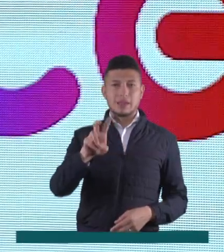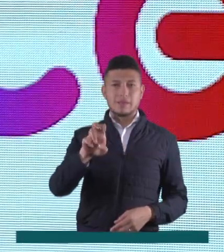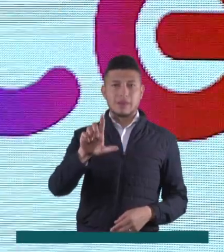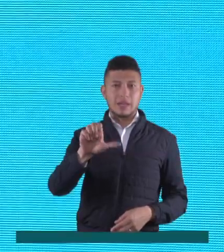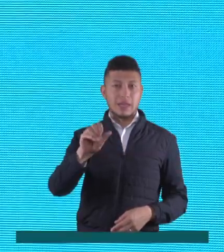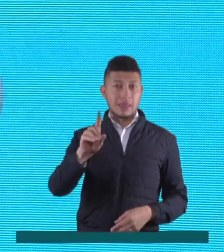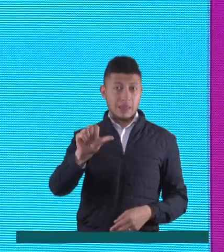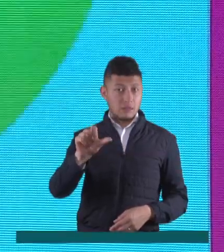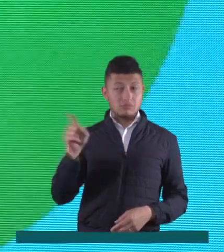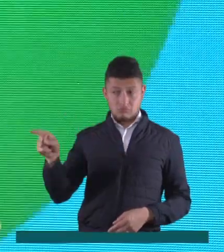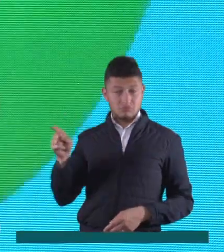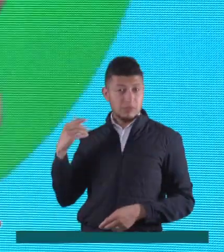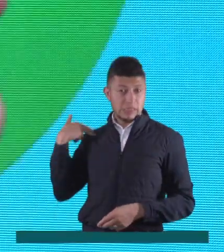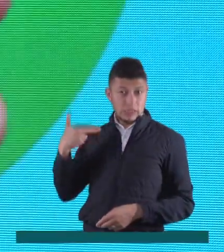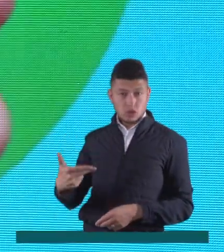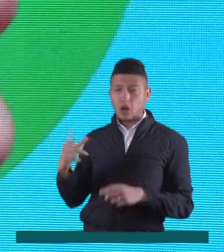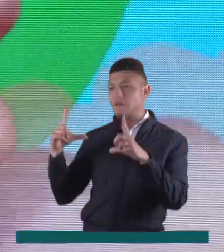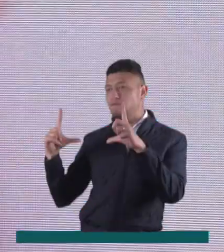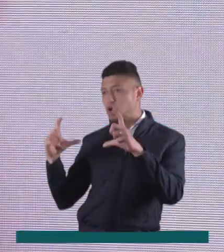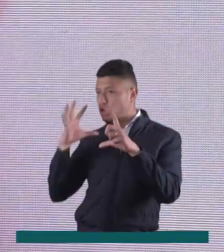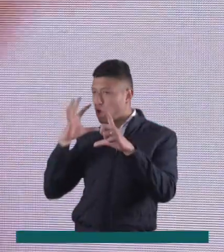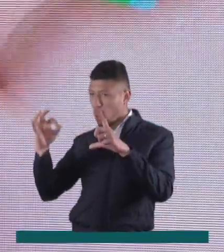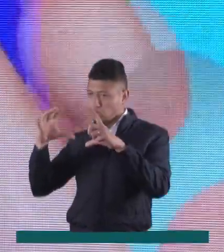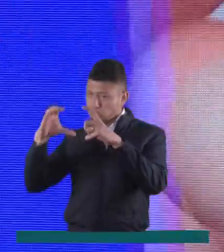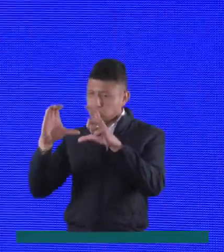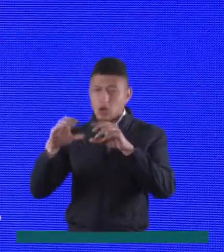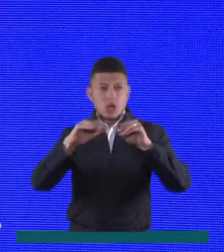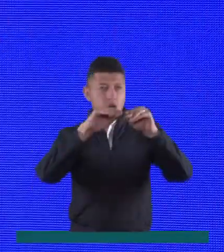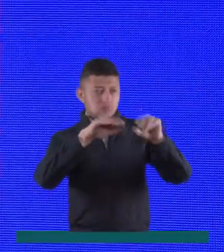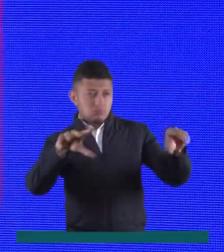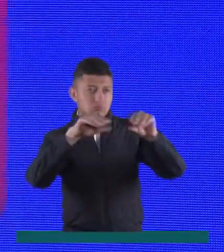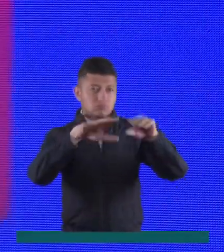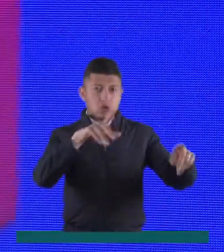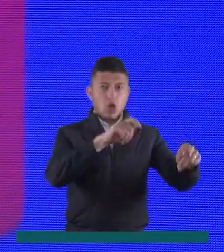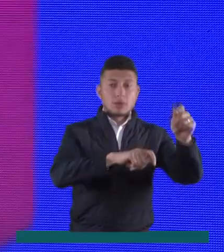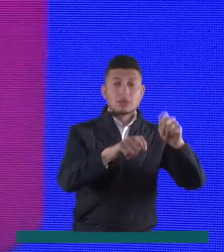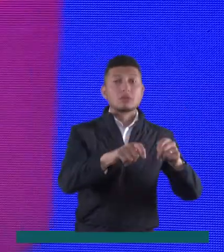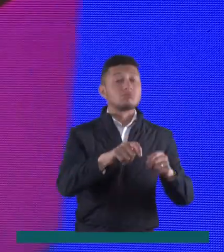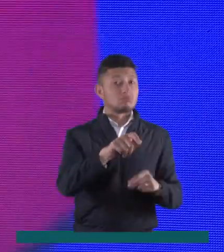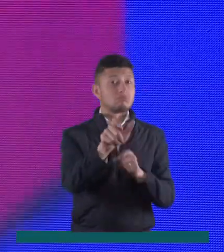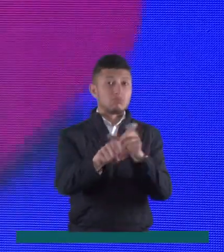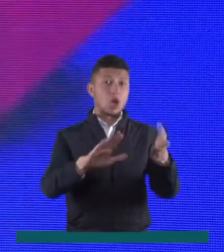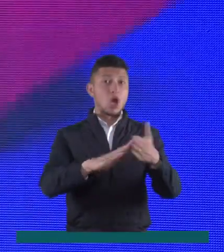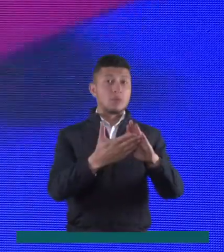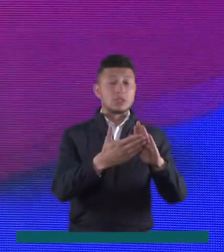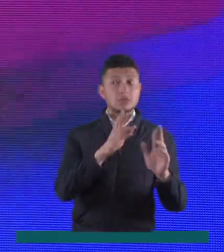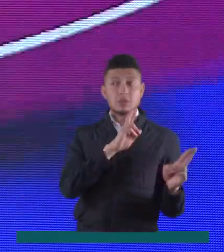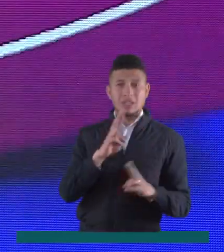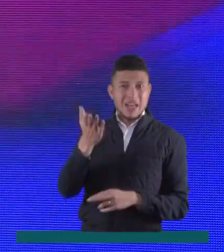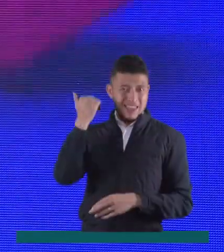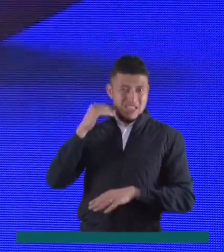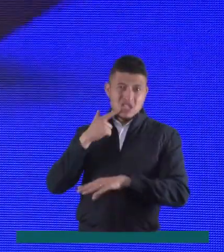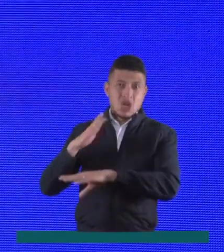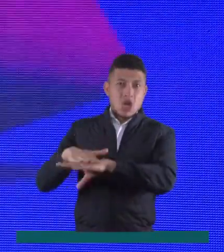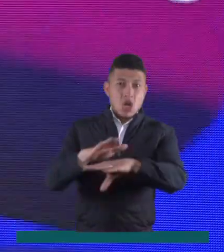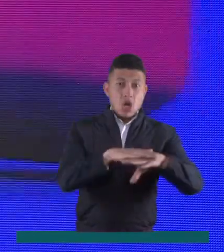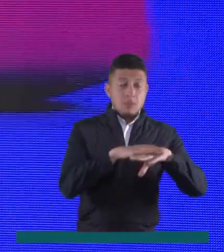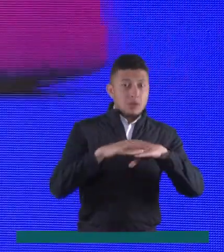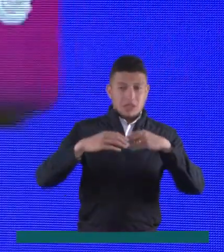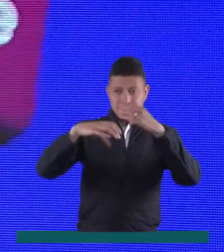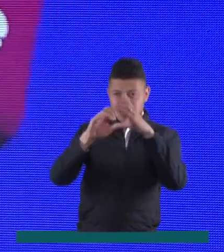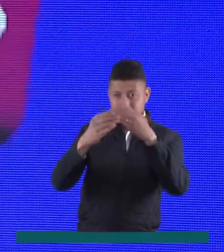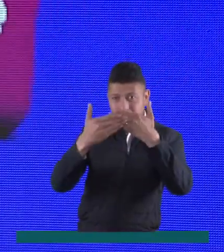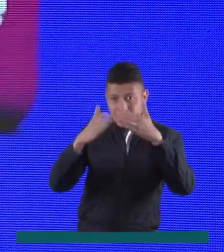decide publicar una foto en su local comercial generando una serie de reacciones en su comunidad. Esta producción fue una de las ganadoras de la